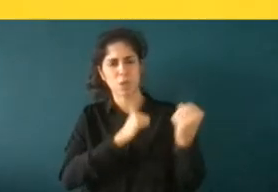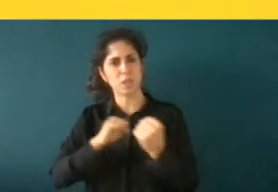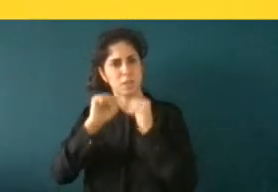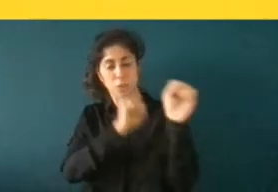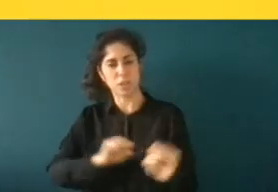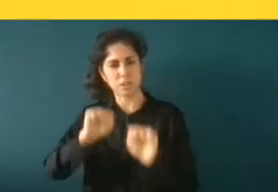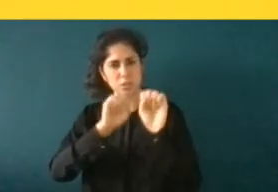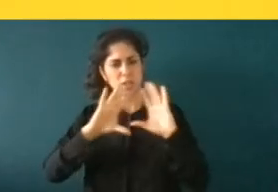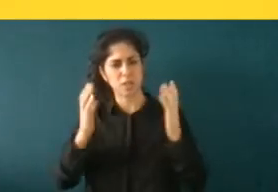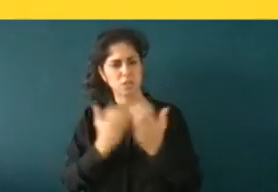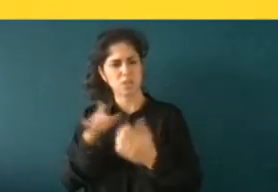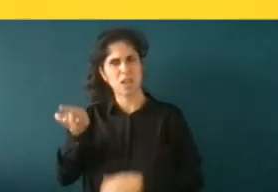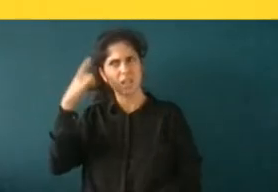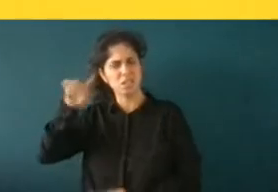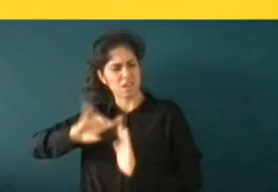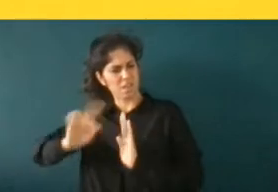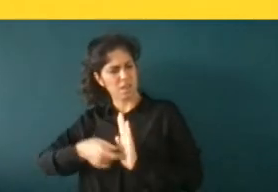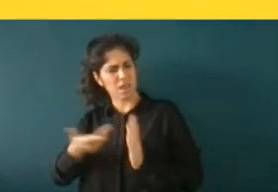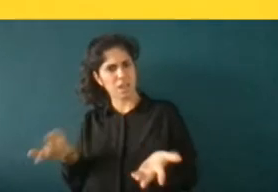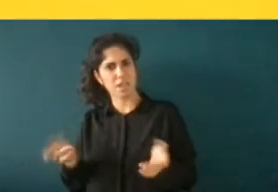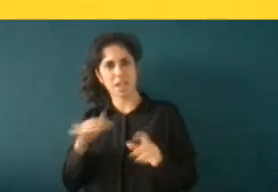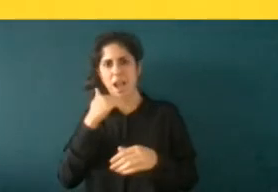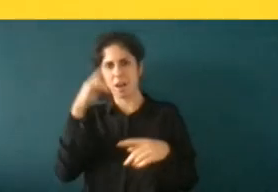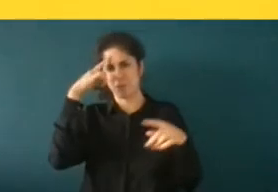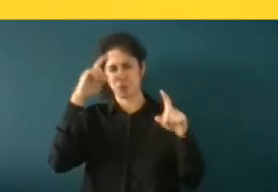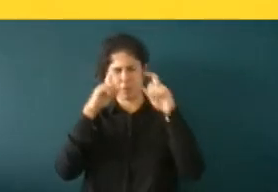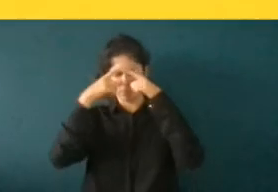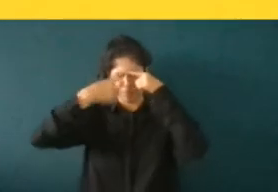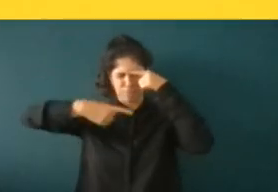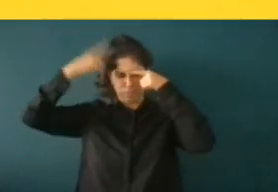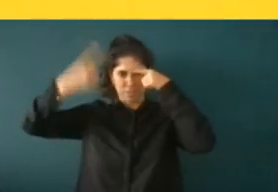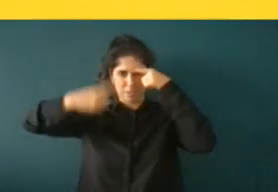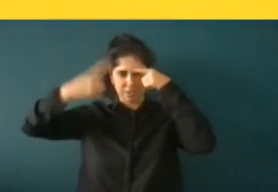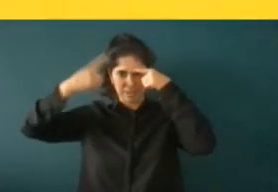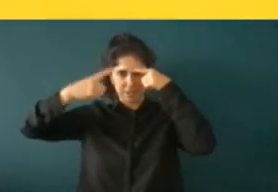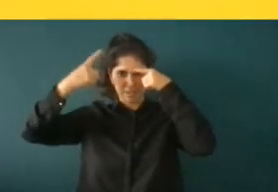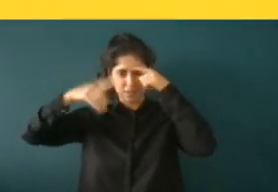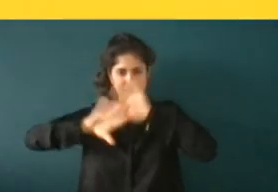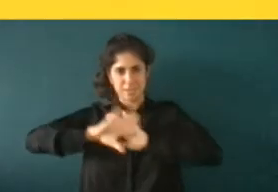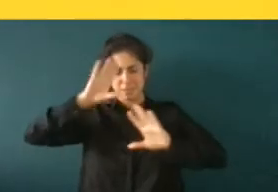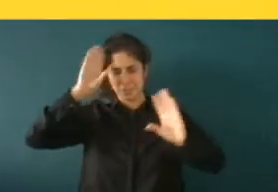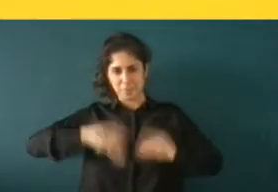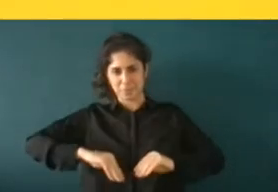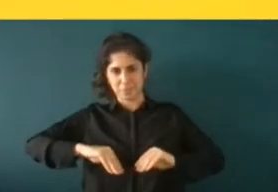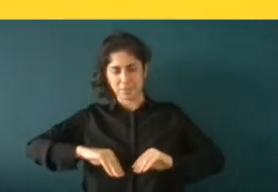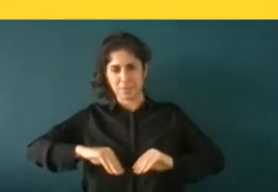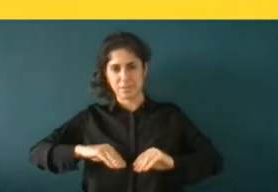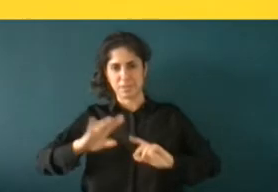algo de repente se les tuerce y se quedan enganchados no les cuadra